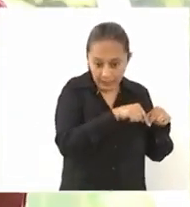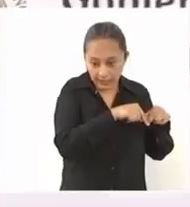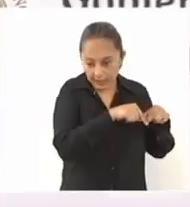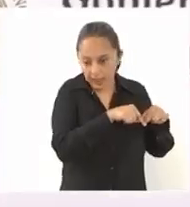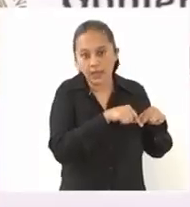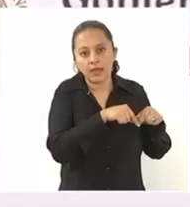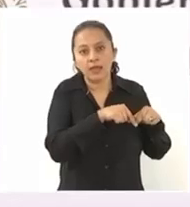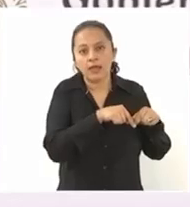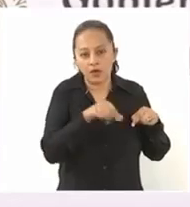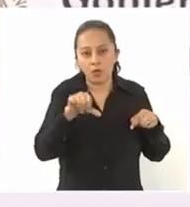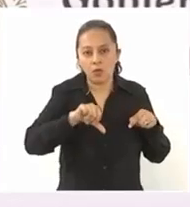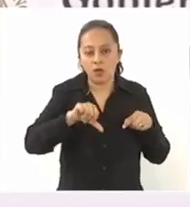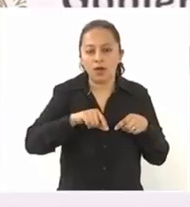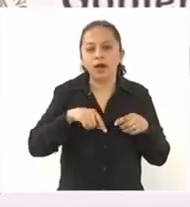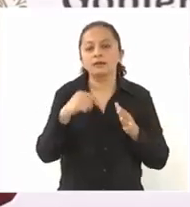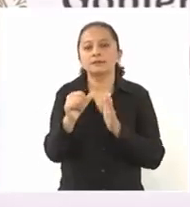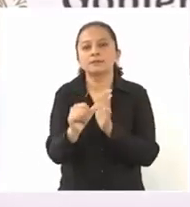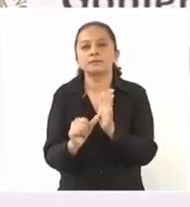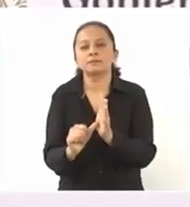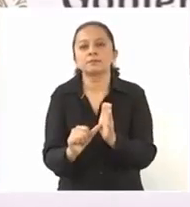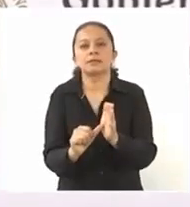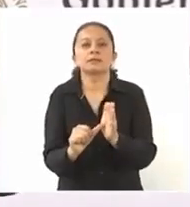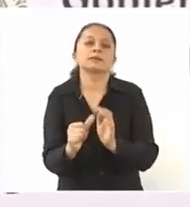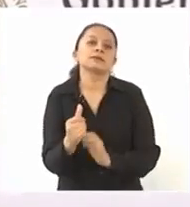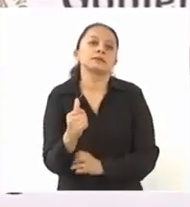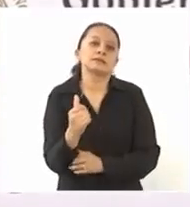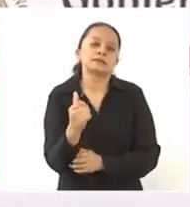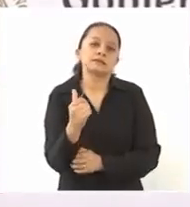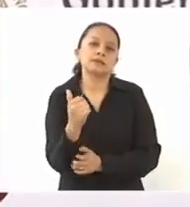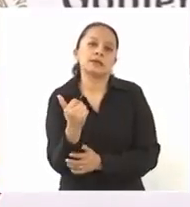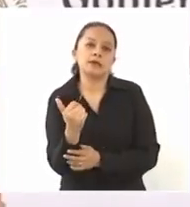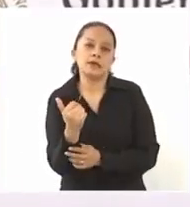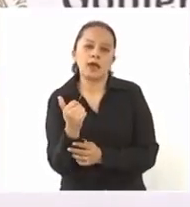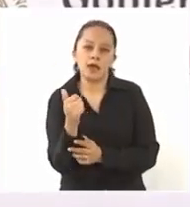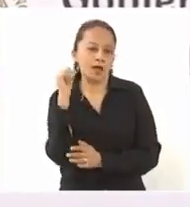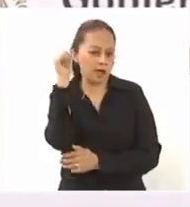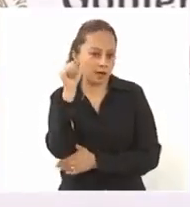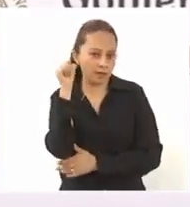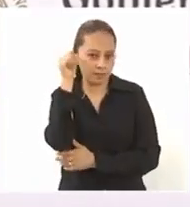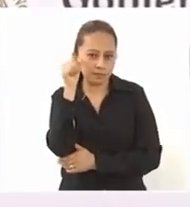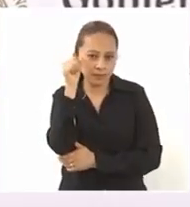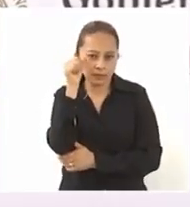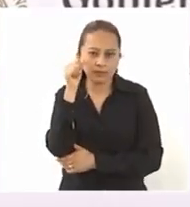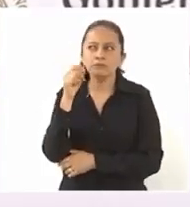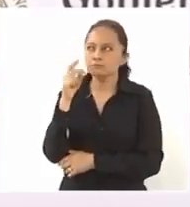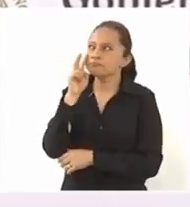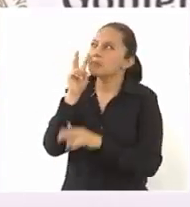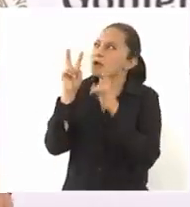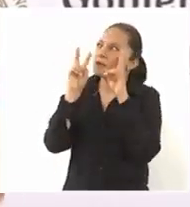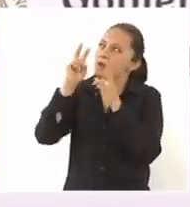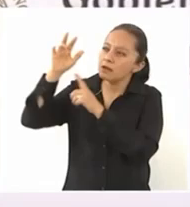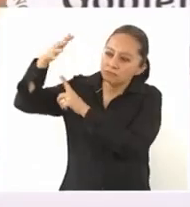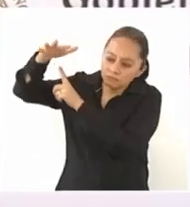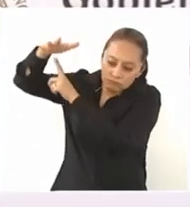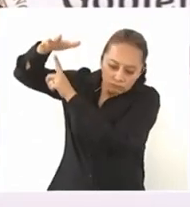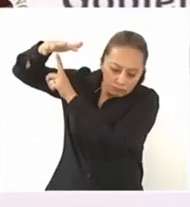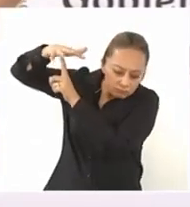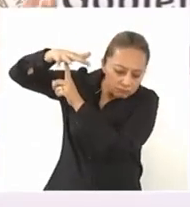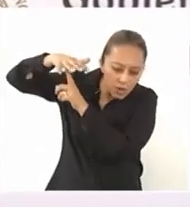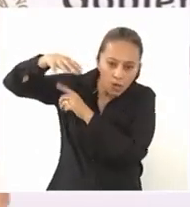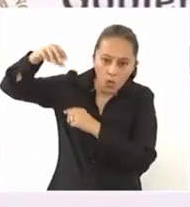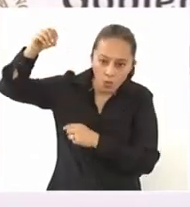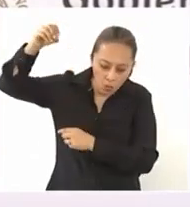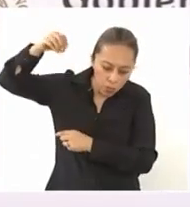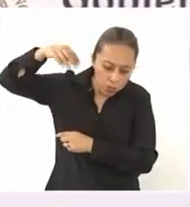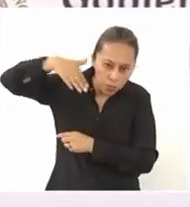abril. Van a ustedes ver a ingenieros que están tomando medidas, helicópteros, que van a utilizar una